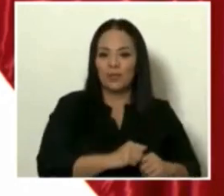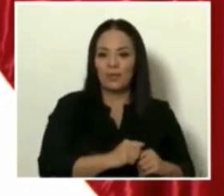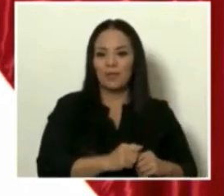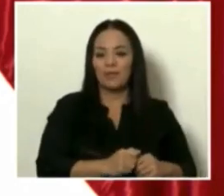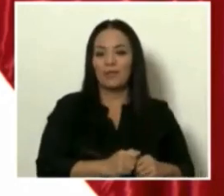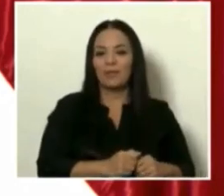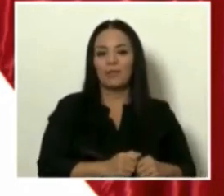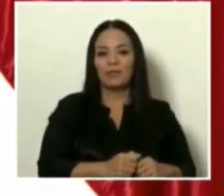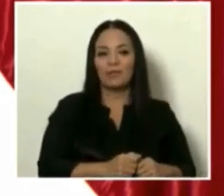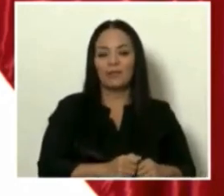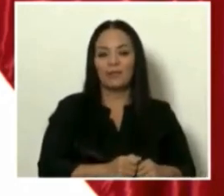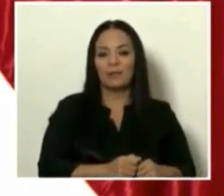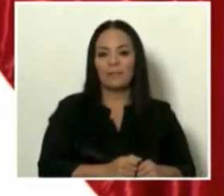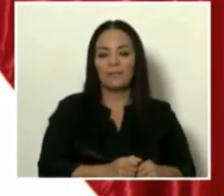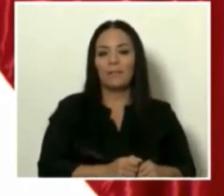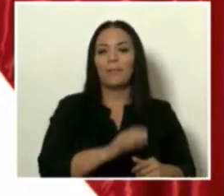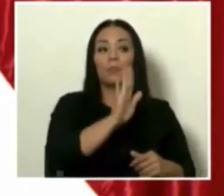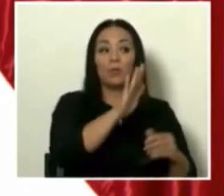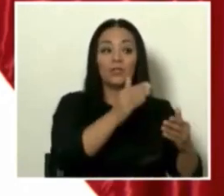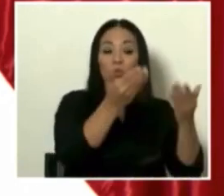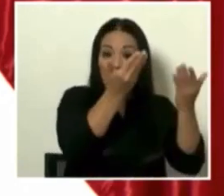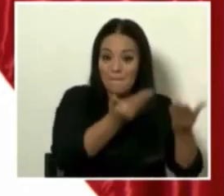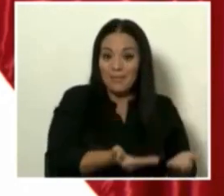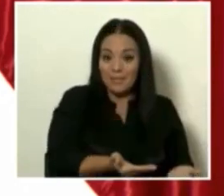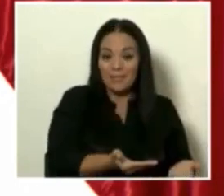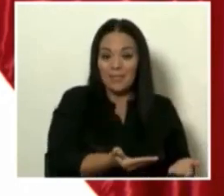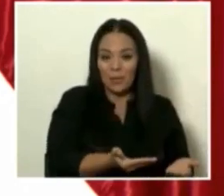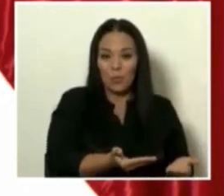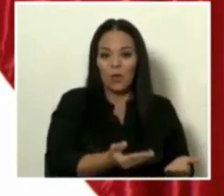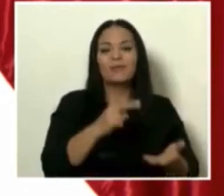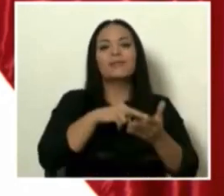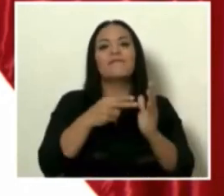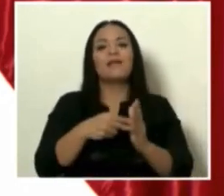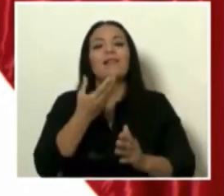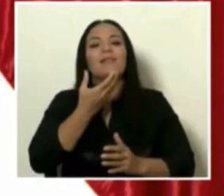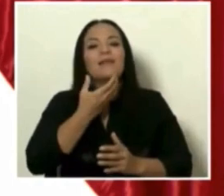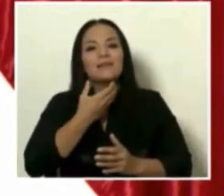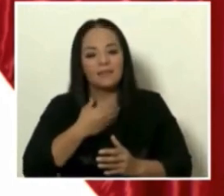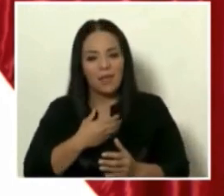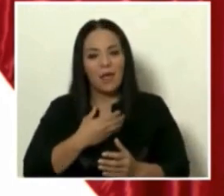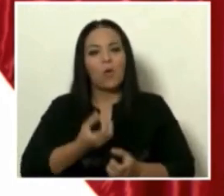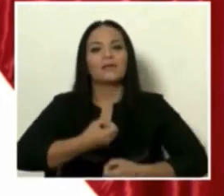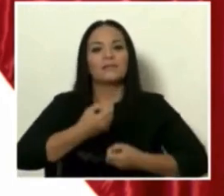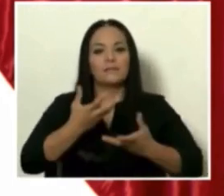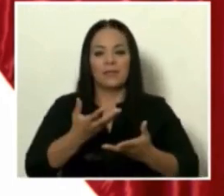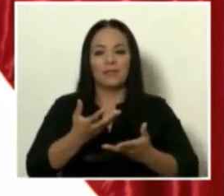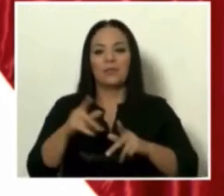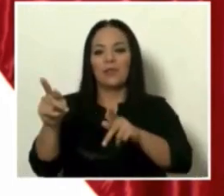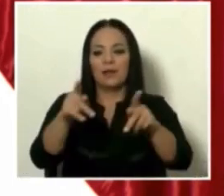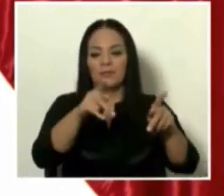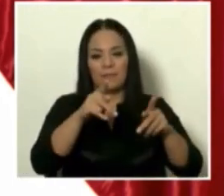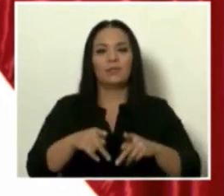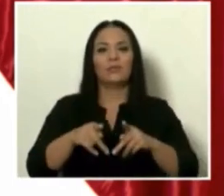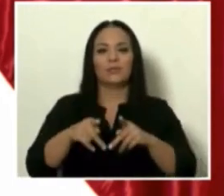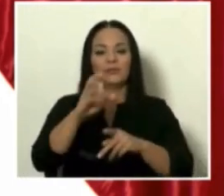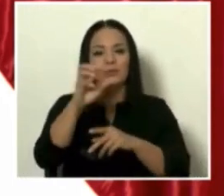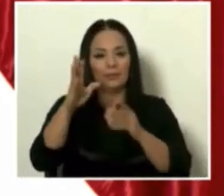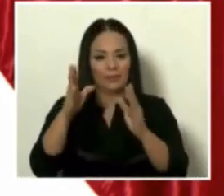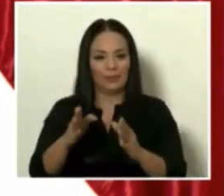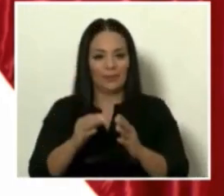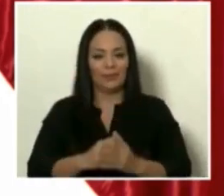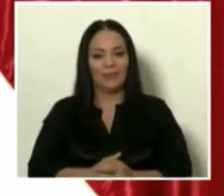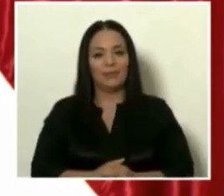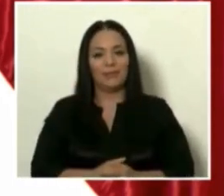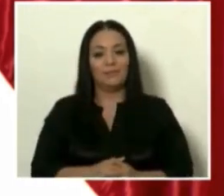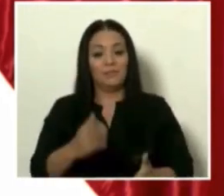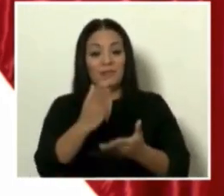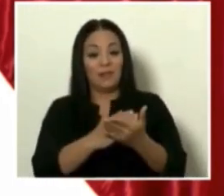su investidura es el deseo expreso del soberano de Costa Rica. Y si alguien